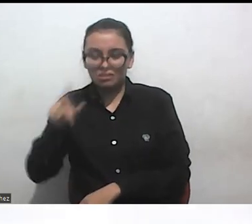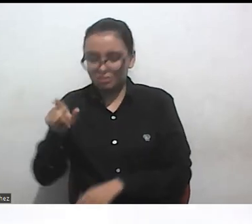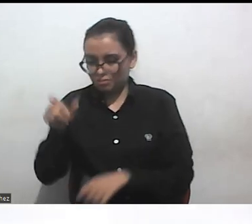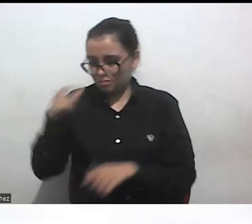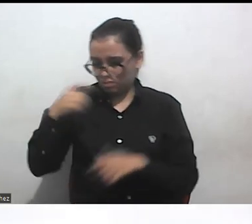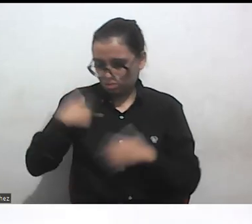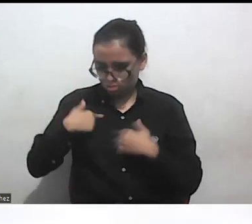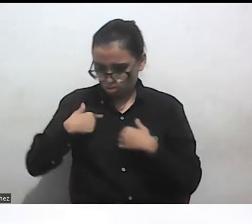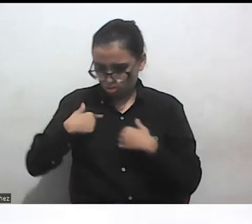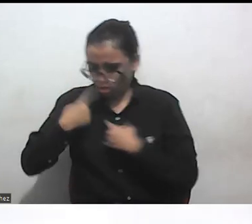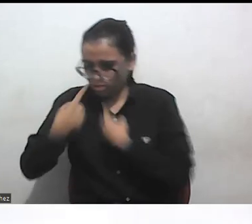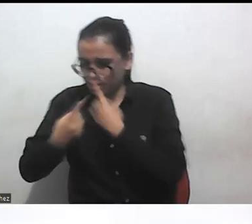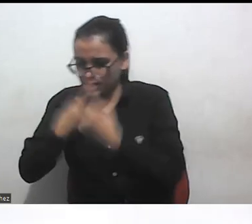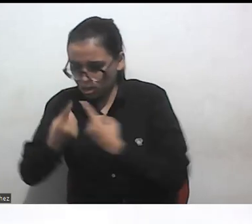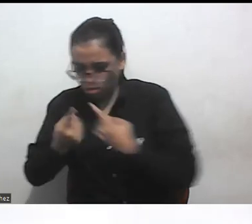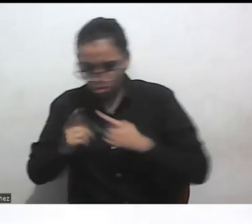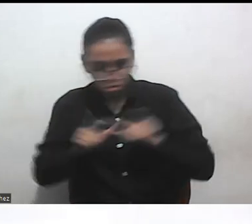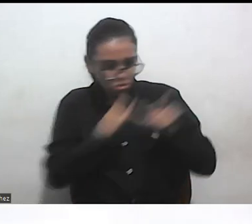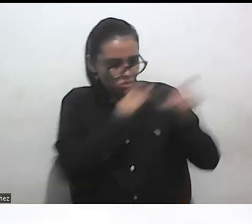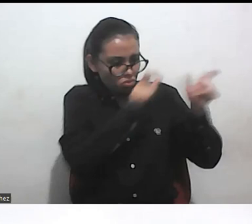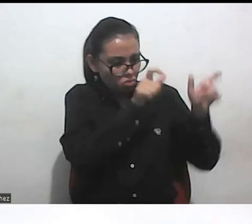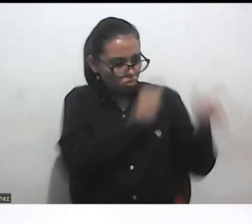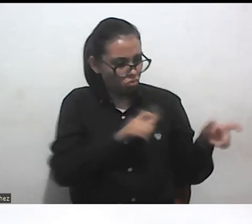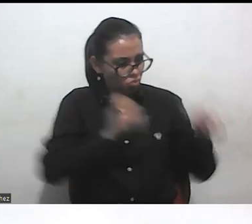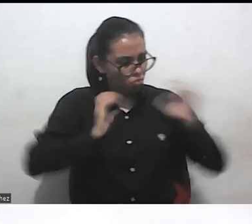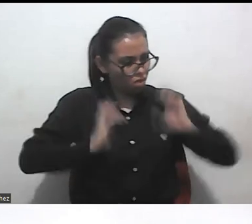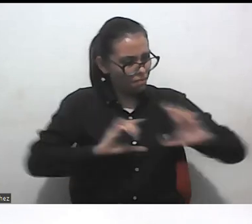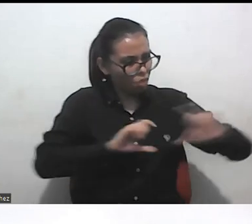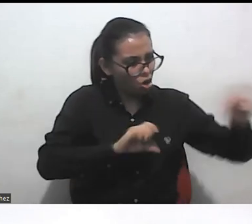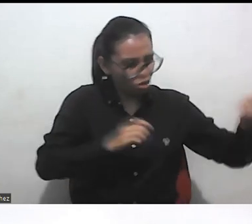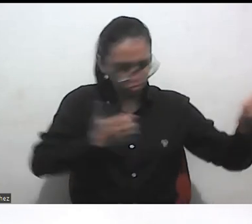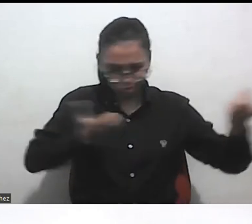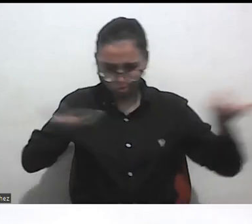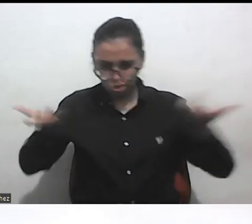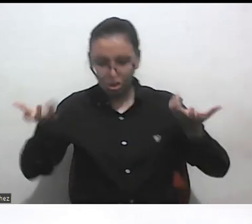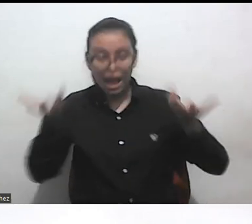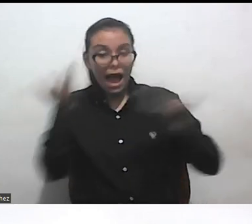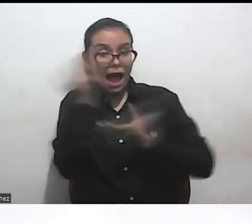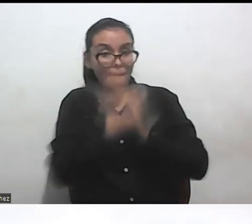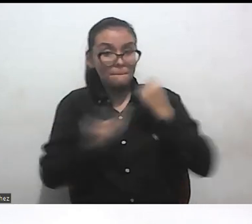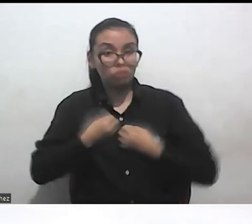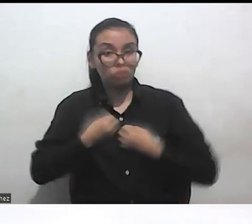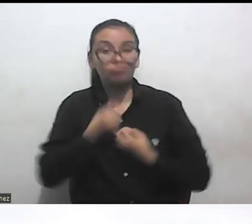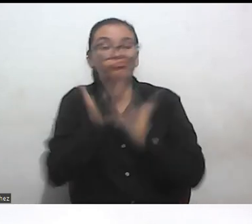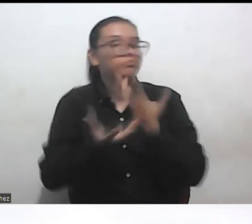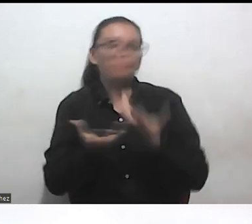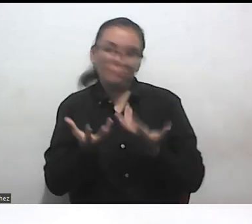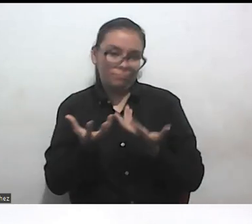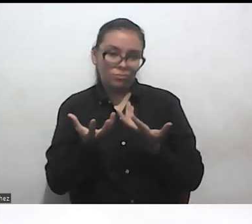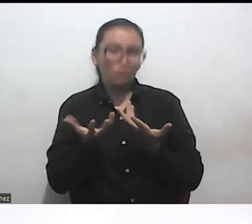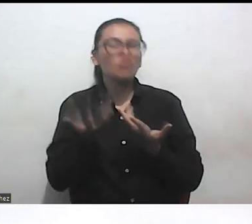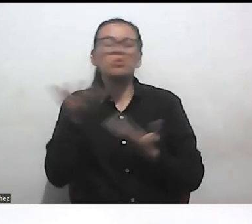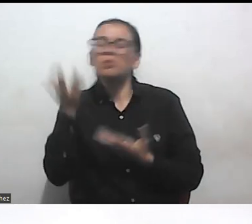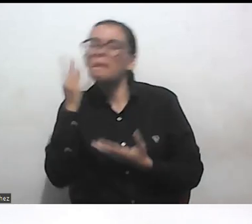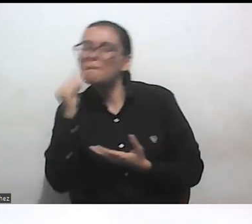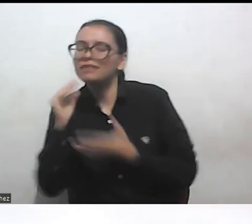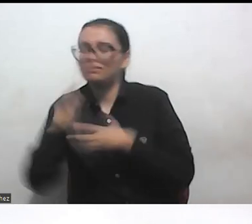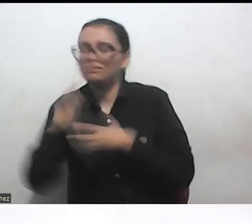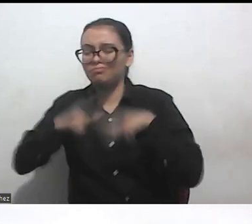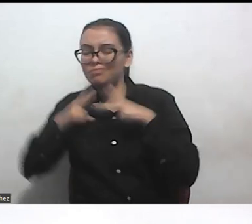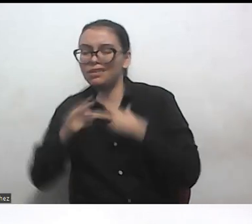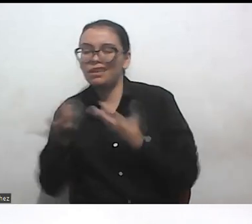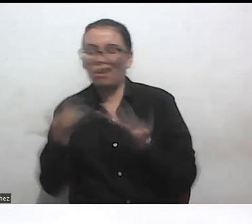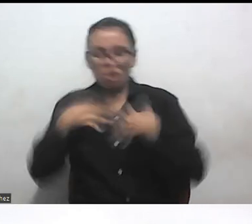el otro. Quiero que hablemos entonces de la interseccionalidad, desde sus experiencias de vida y desde sus propios